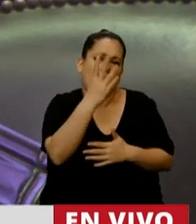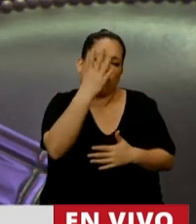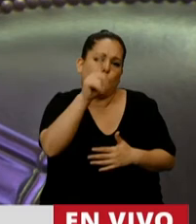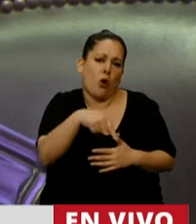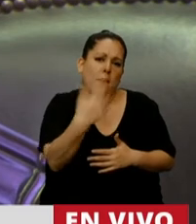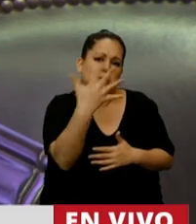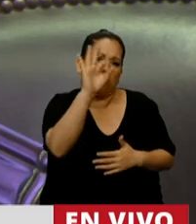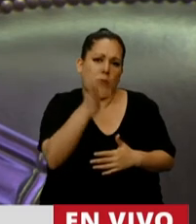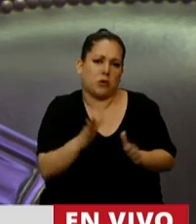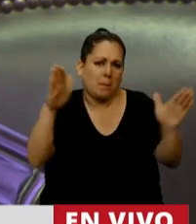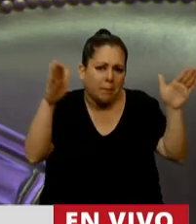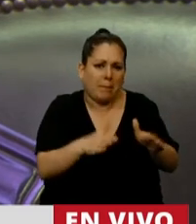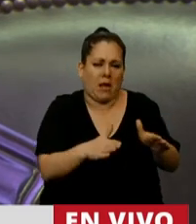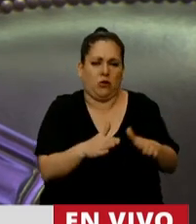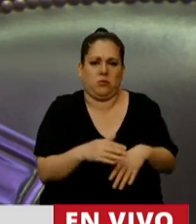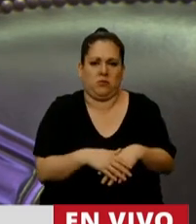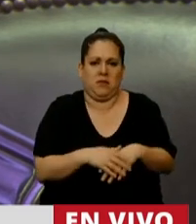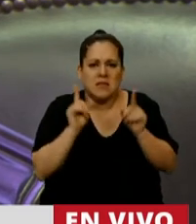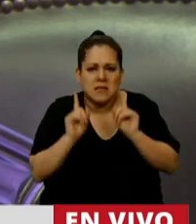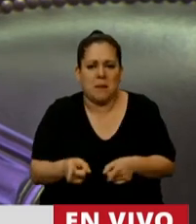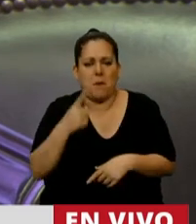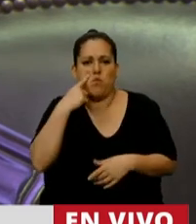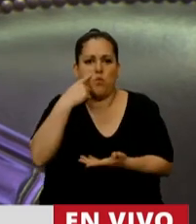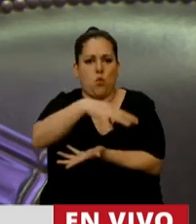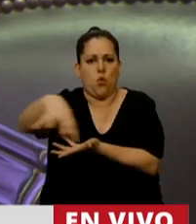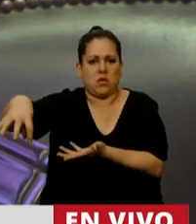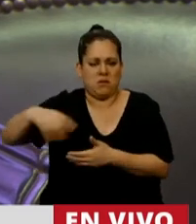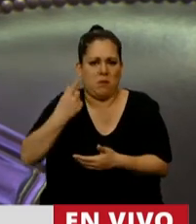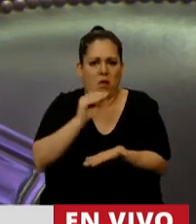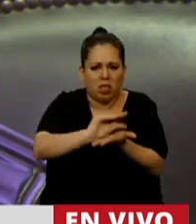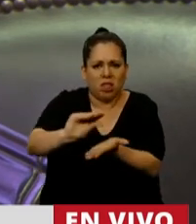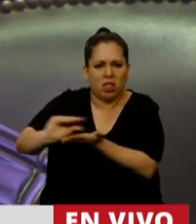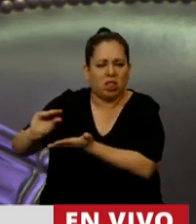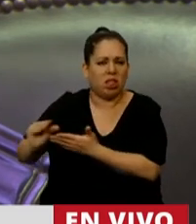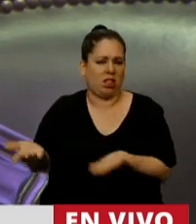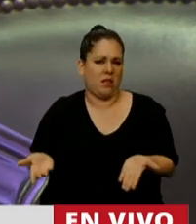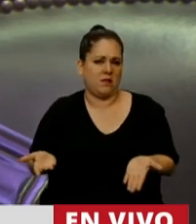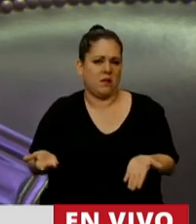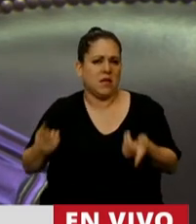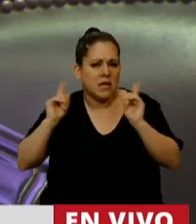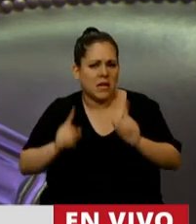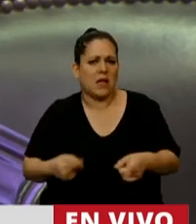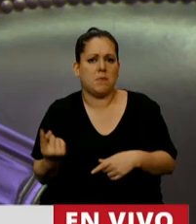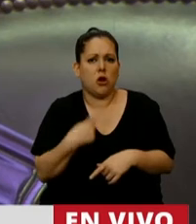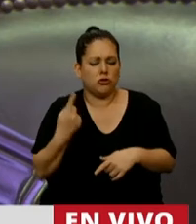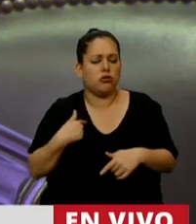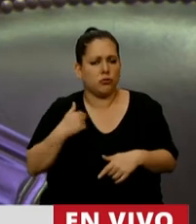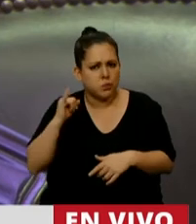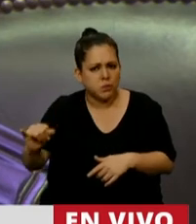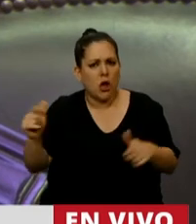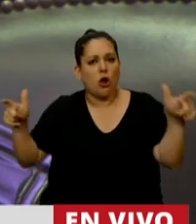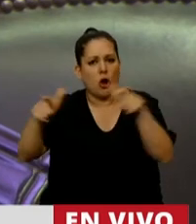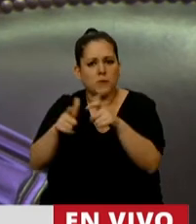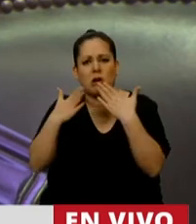% y atrás de eso están los municipios. Y en este presupuesto también, de los cuales hemos planteado en la comisión y quiero